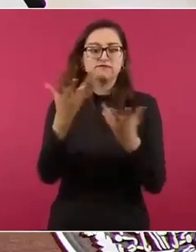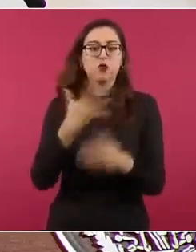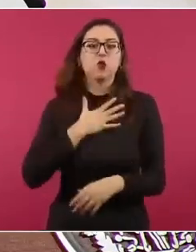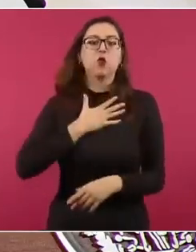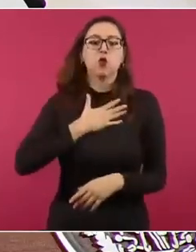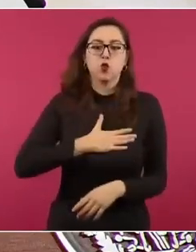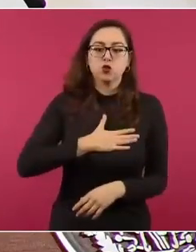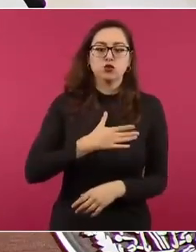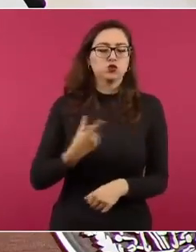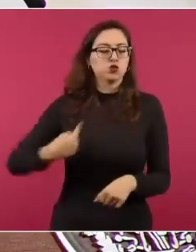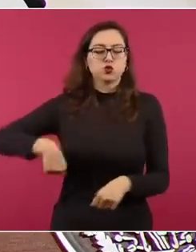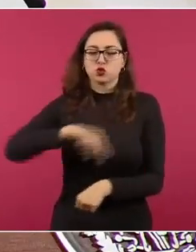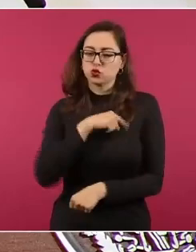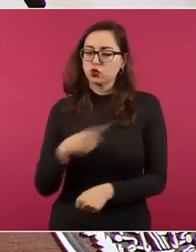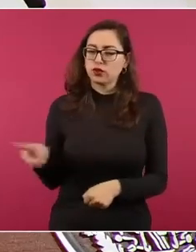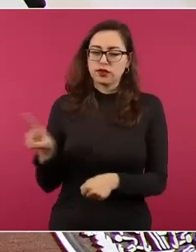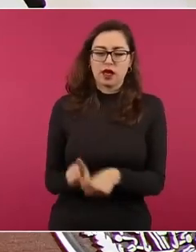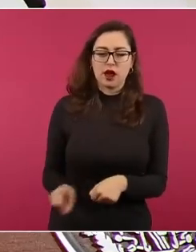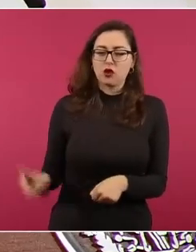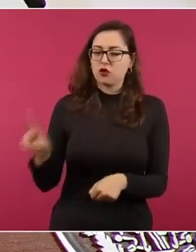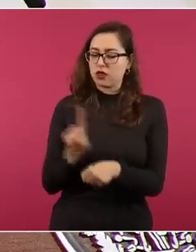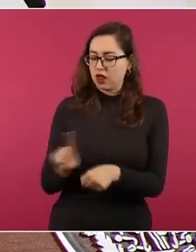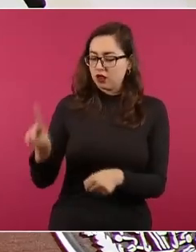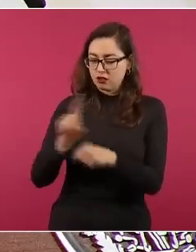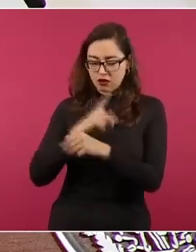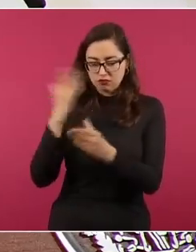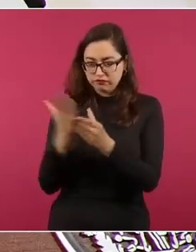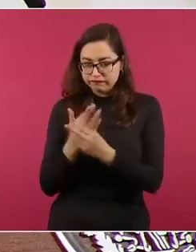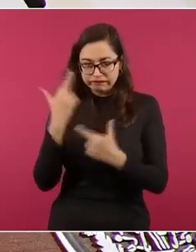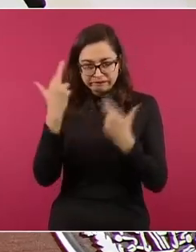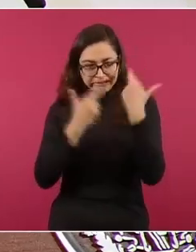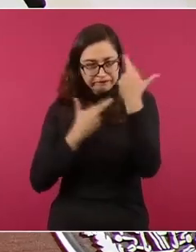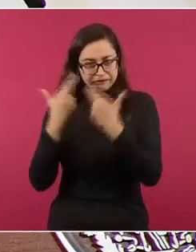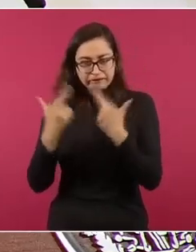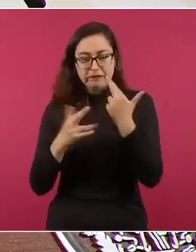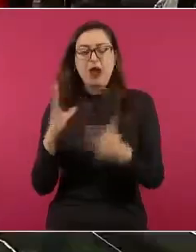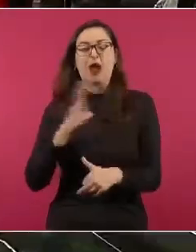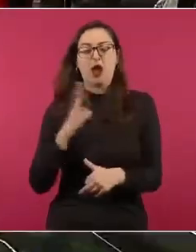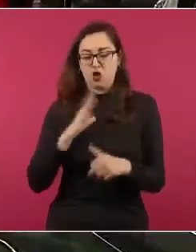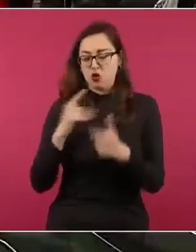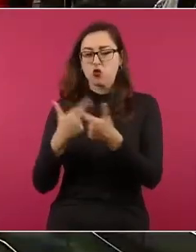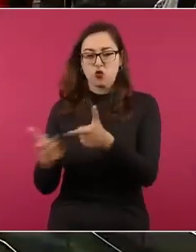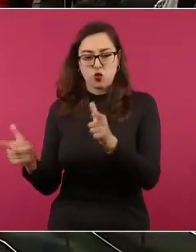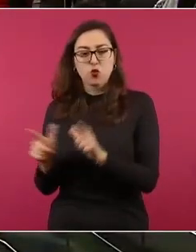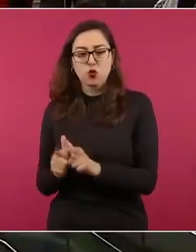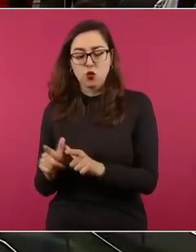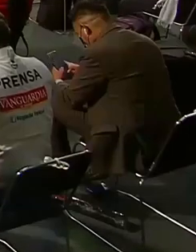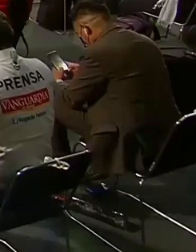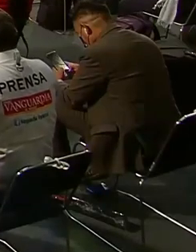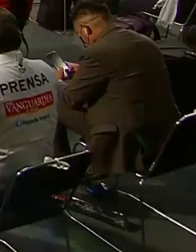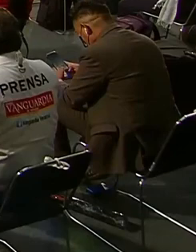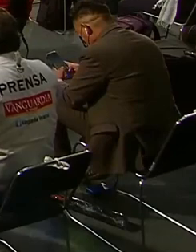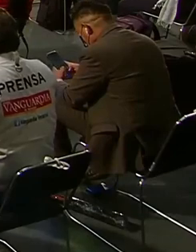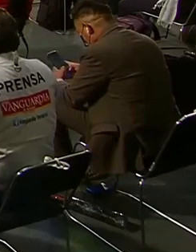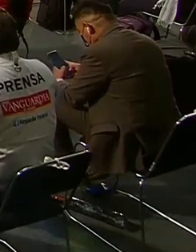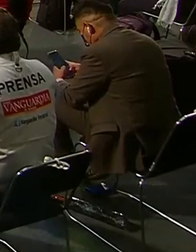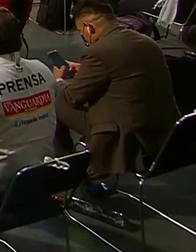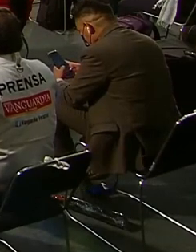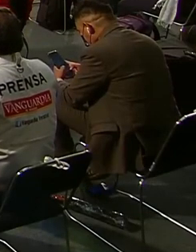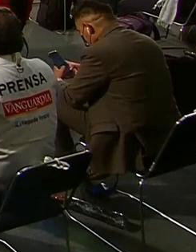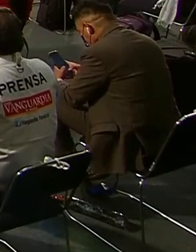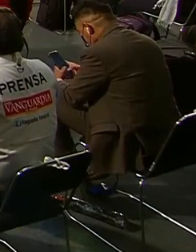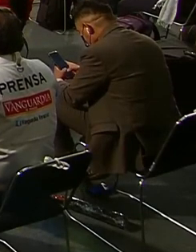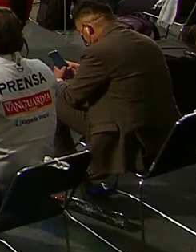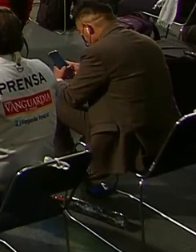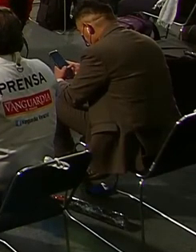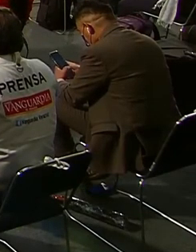estamos revisando diariamente un grupo de compañeros y compañeras, fundamentalmente abogados, y trabajando